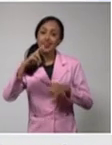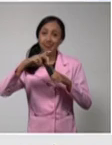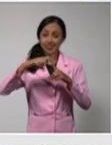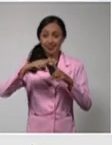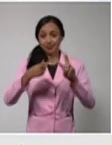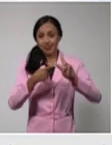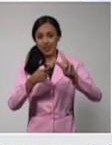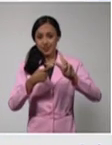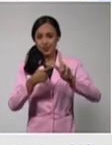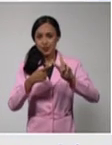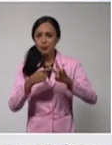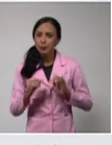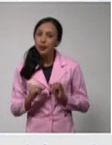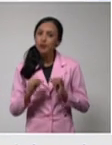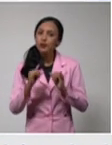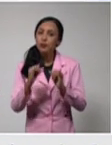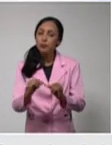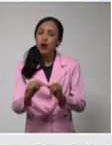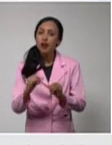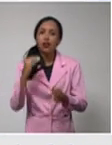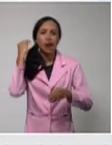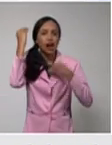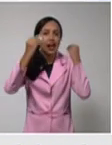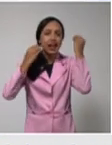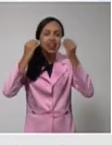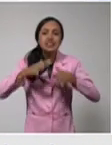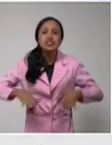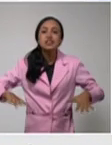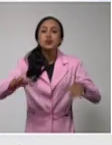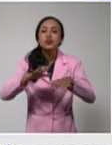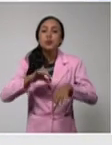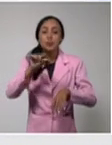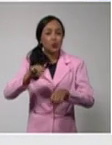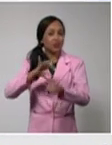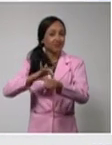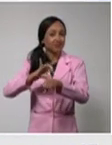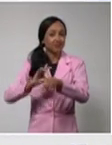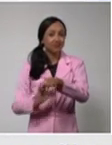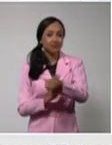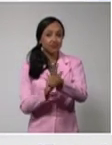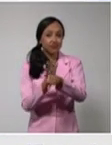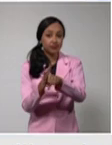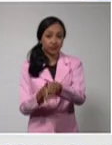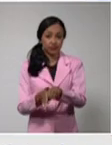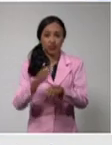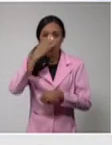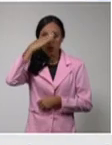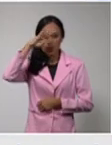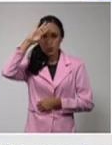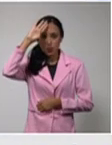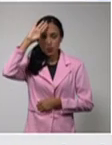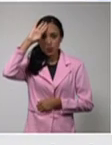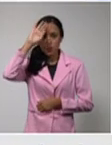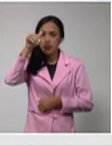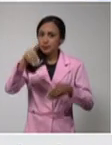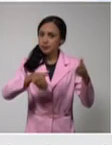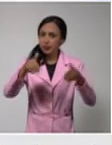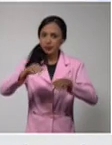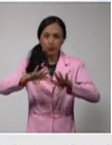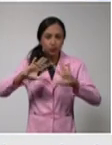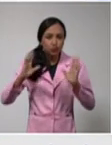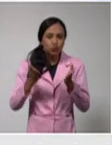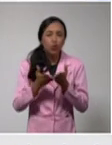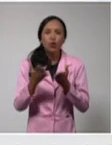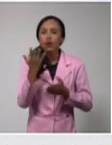ofrecerle la información, el análisis de la situación epidemiológica en el país. Ya contamos en el estudio con la presencia del doctor